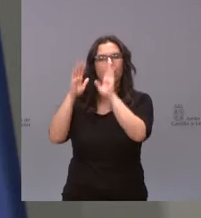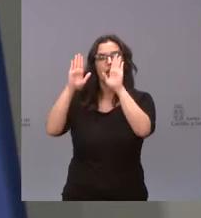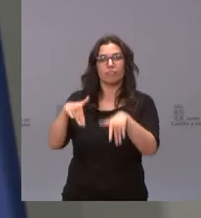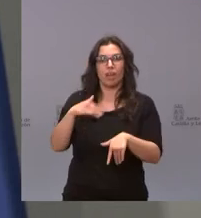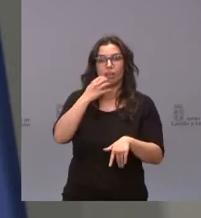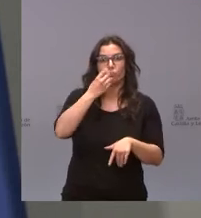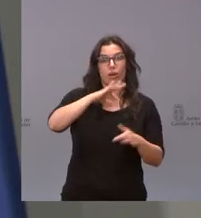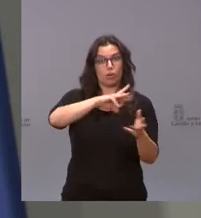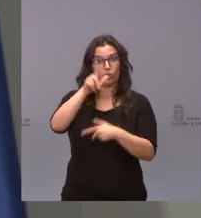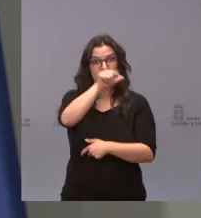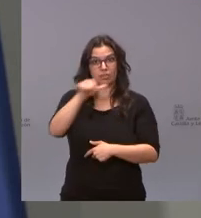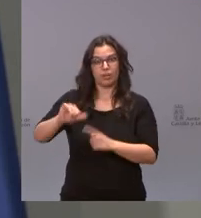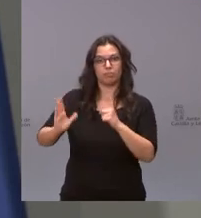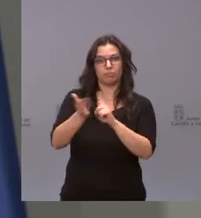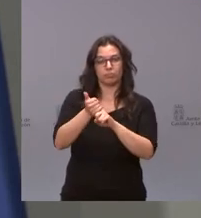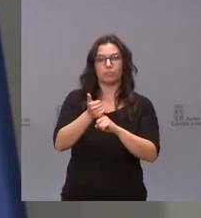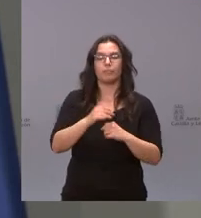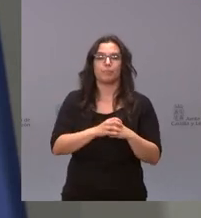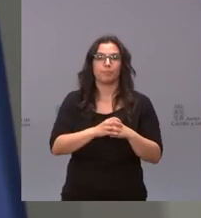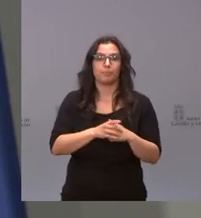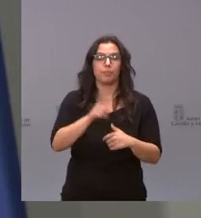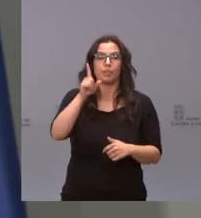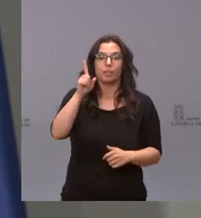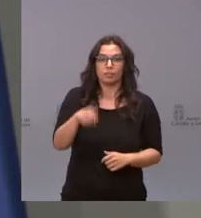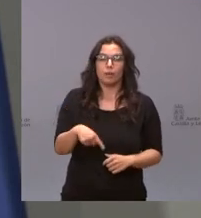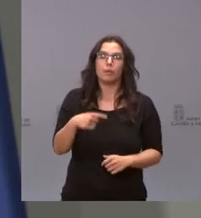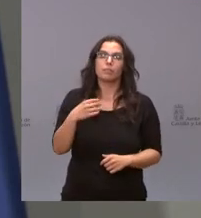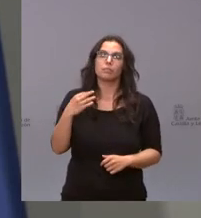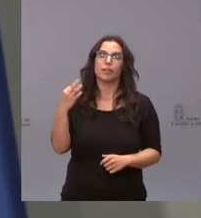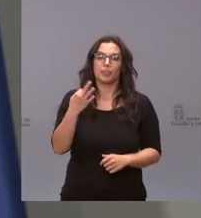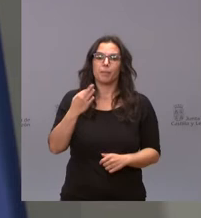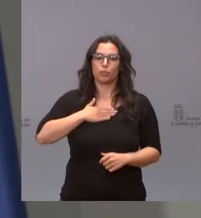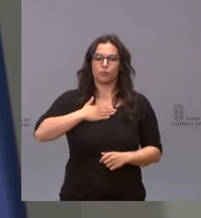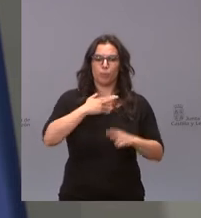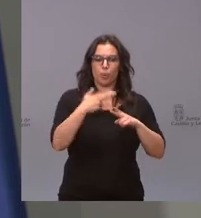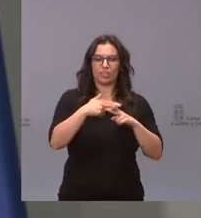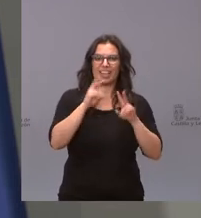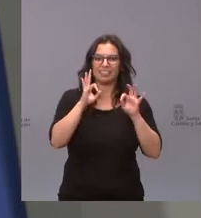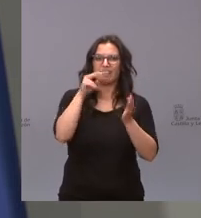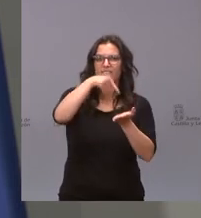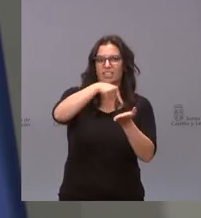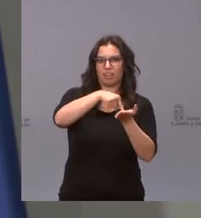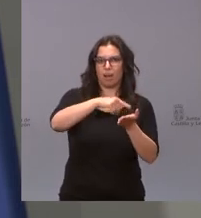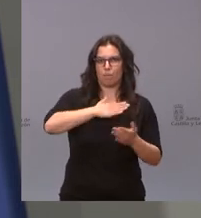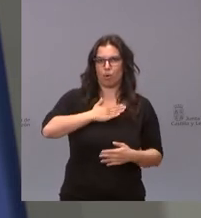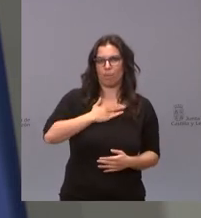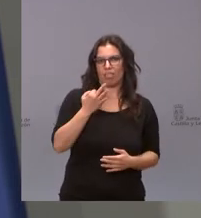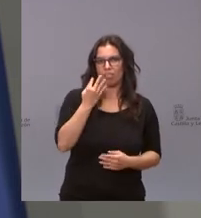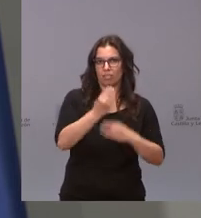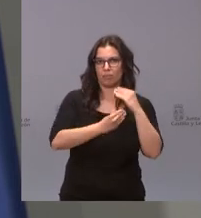esta semana tenemos que también hacer nuestra propia política fiscal entre otras cosas la